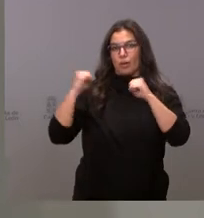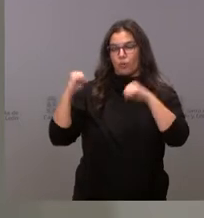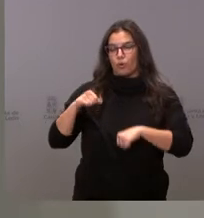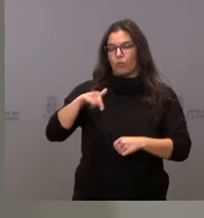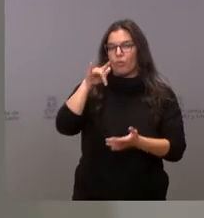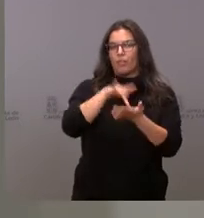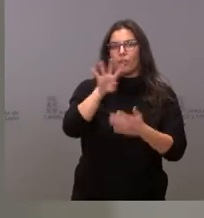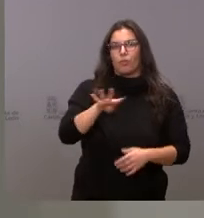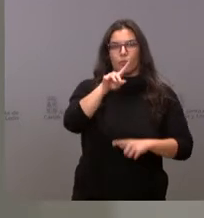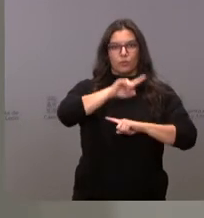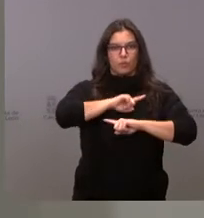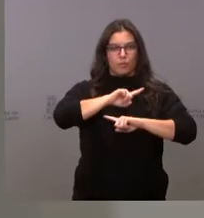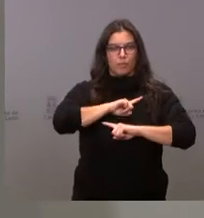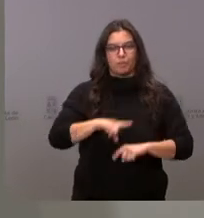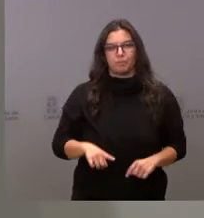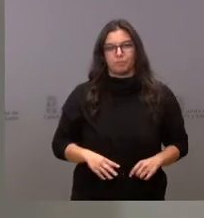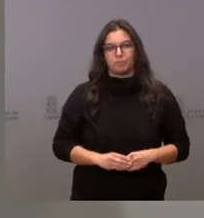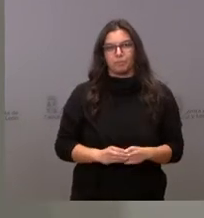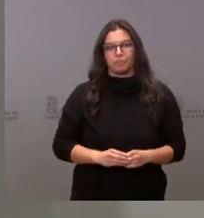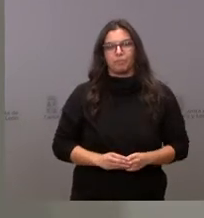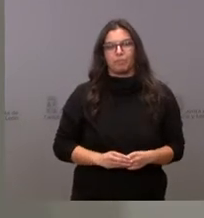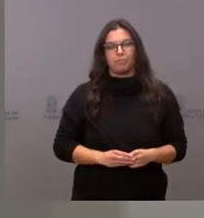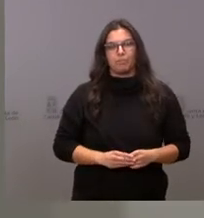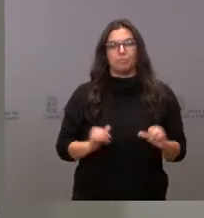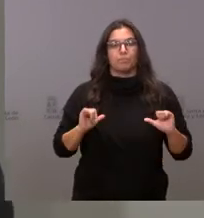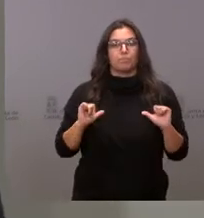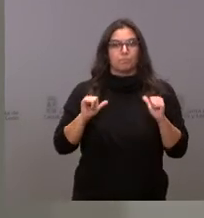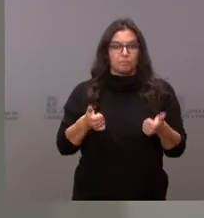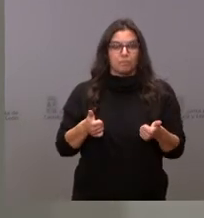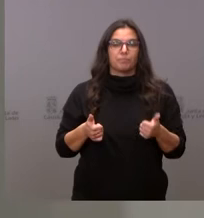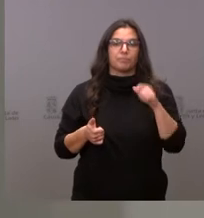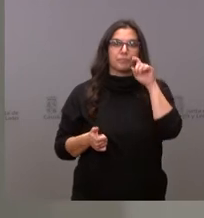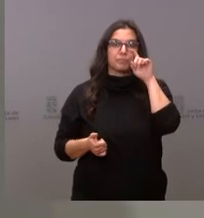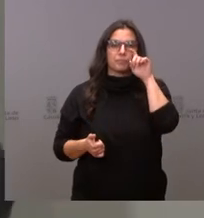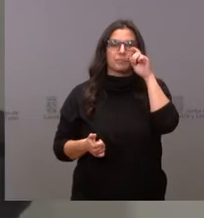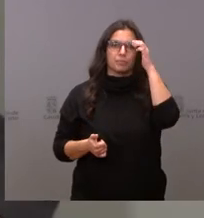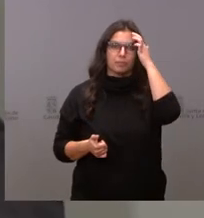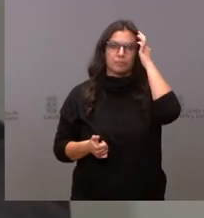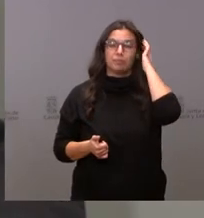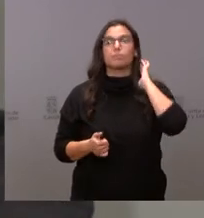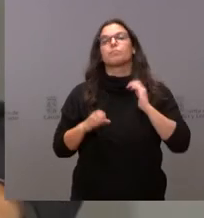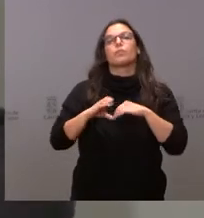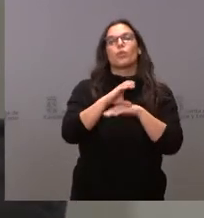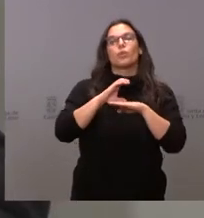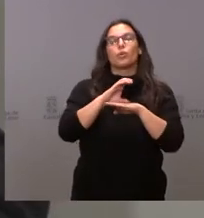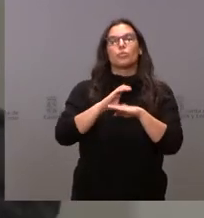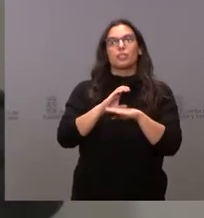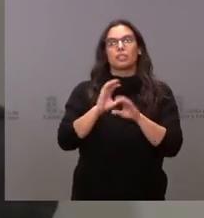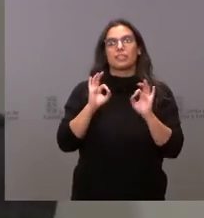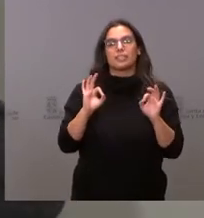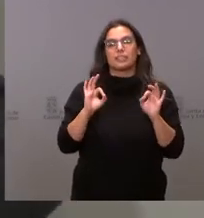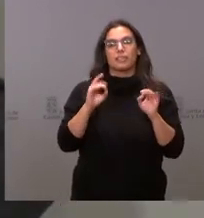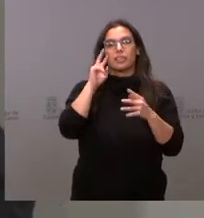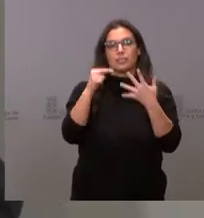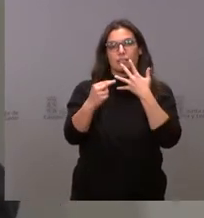noviembre. Y empezamos por la Consejería de